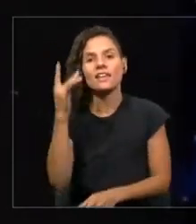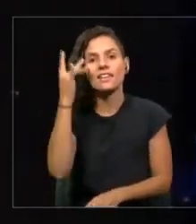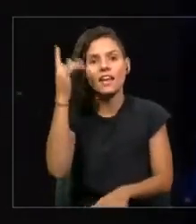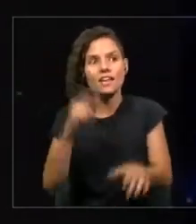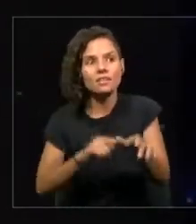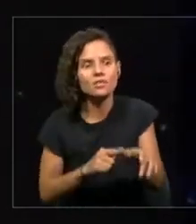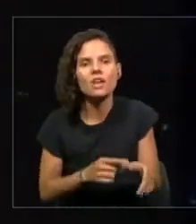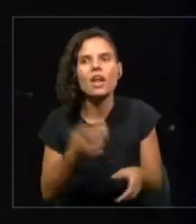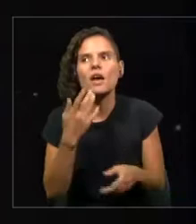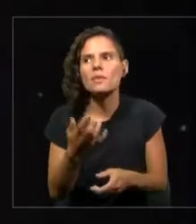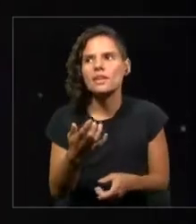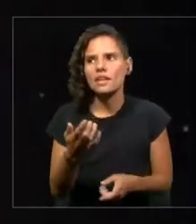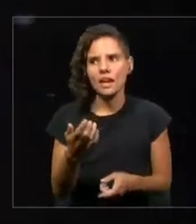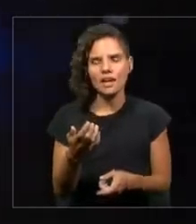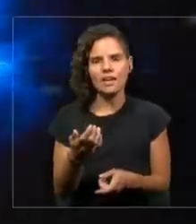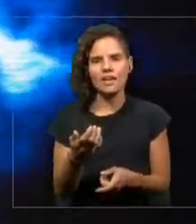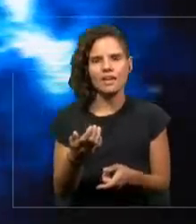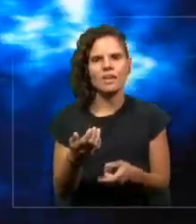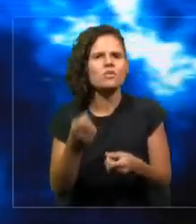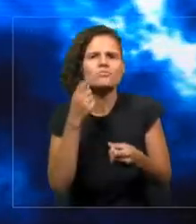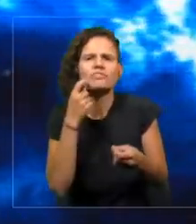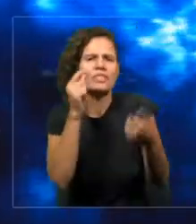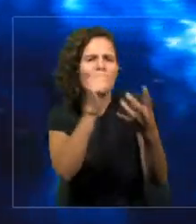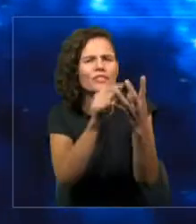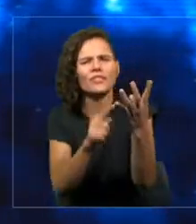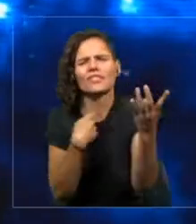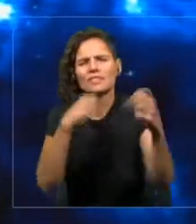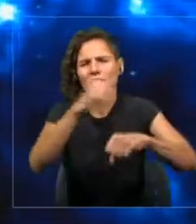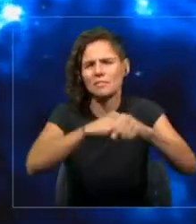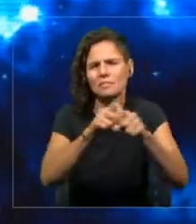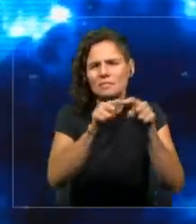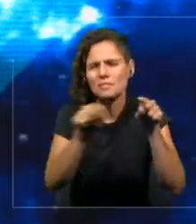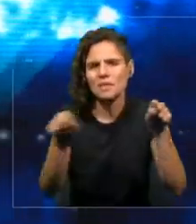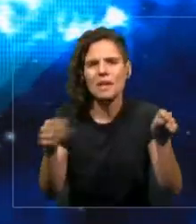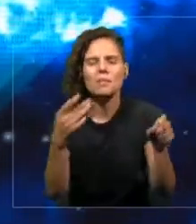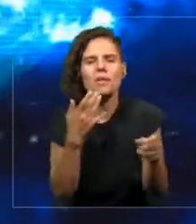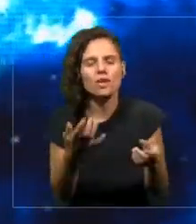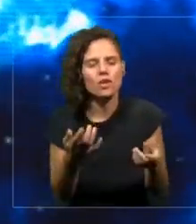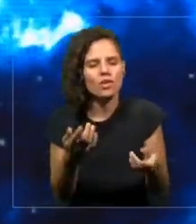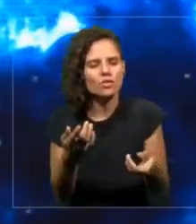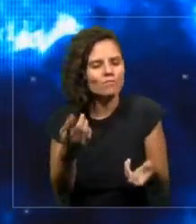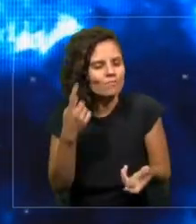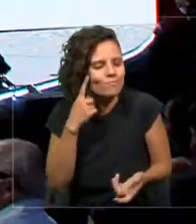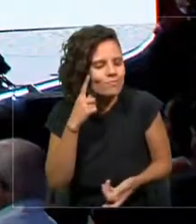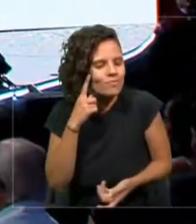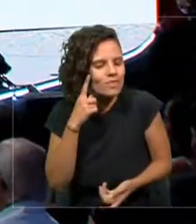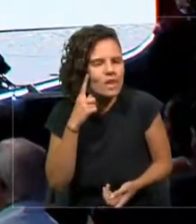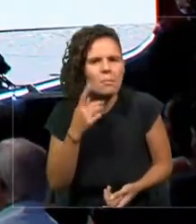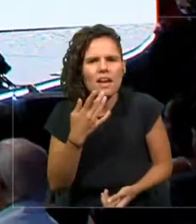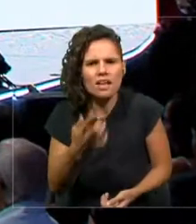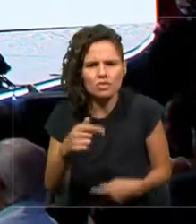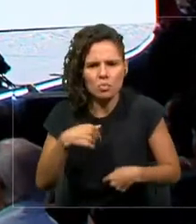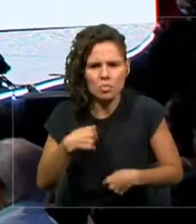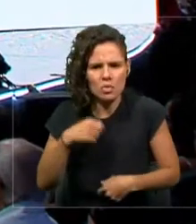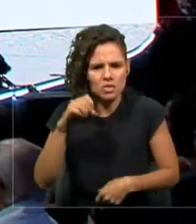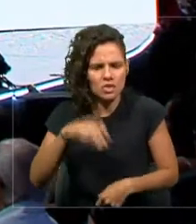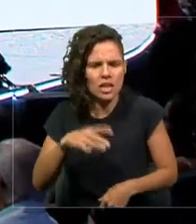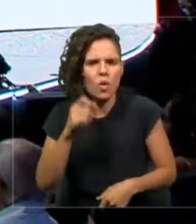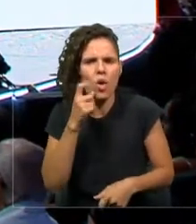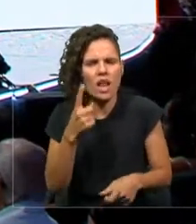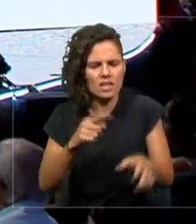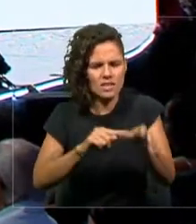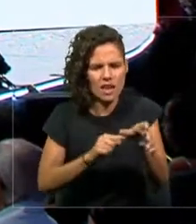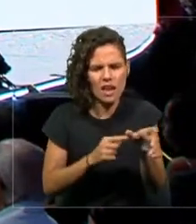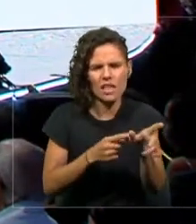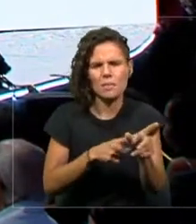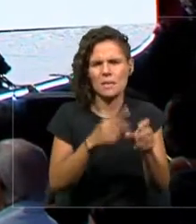machine, super cómputo, etc. Pero, ¿de qué me sirve tanta capacidad de cómputo, procesamiento en línea y de